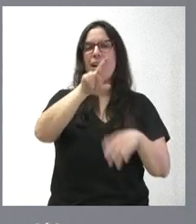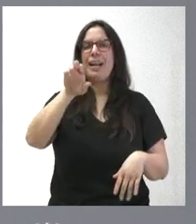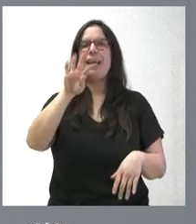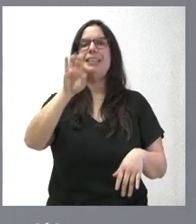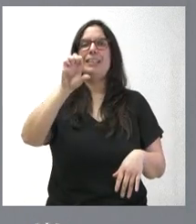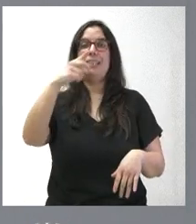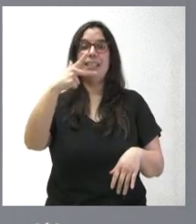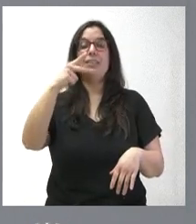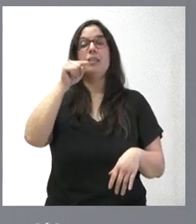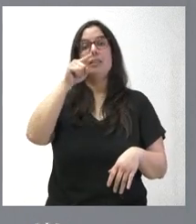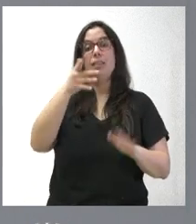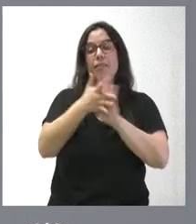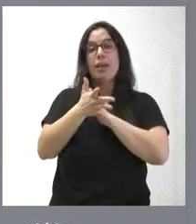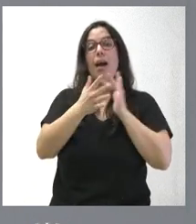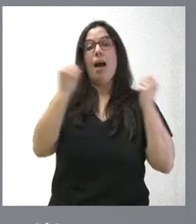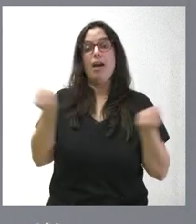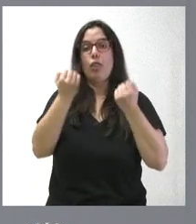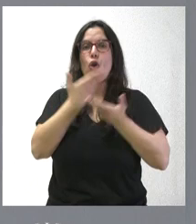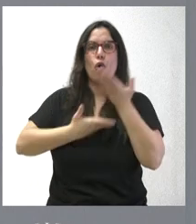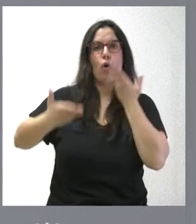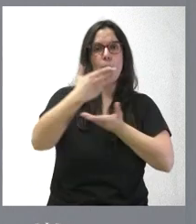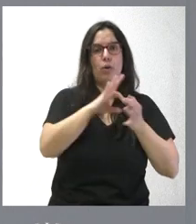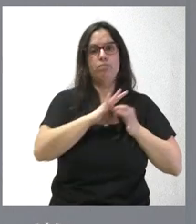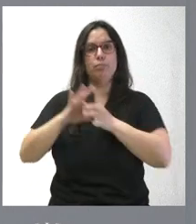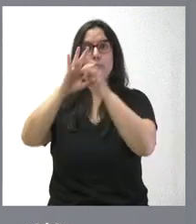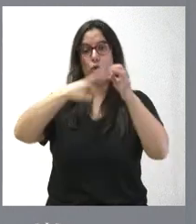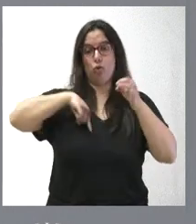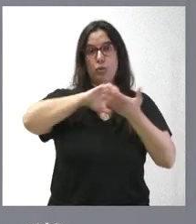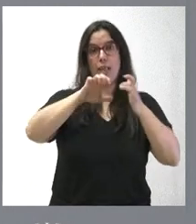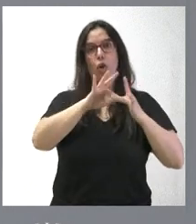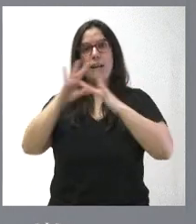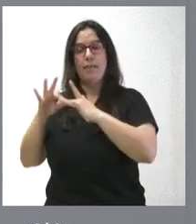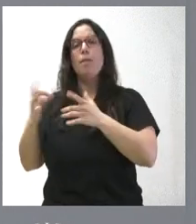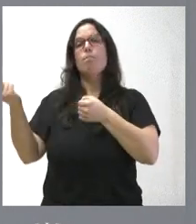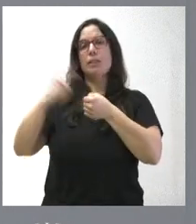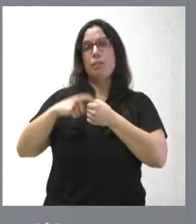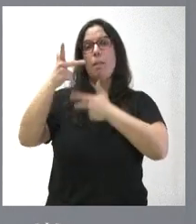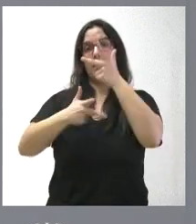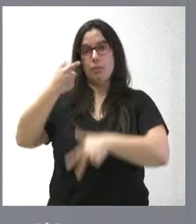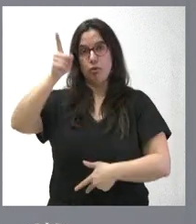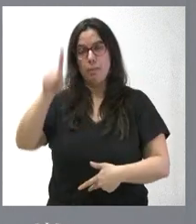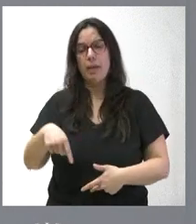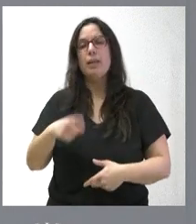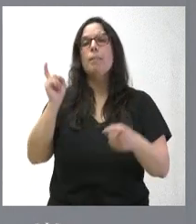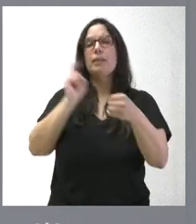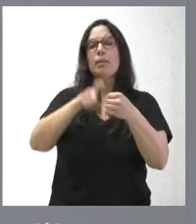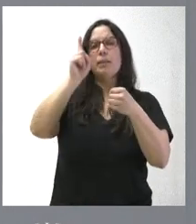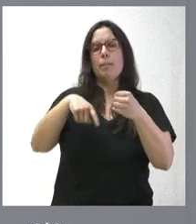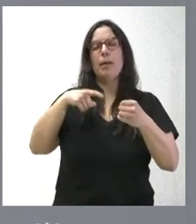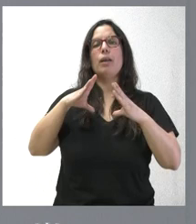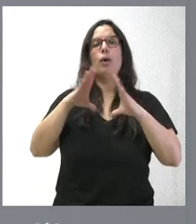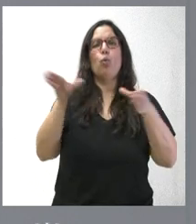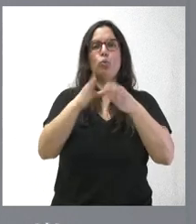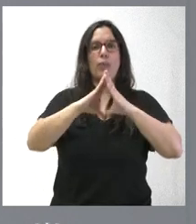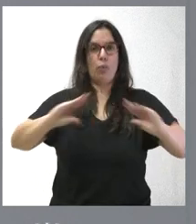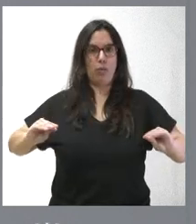conjunta que es liderada por la Junta de Castilla y León y en que damos participación al País Vasco y a la Junta de